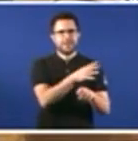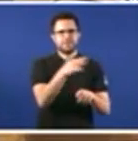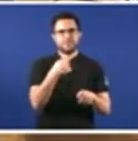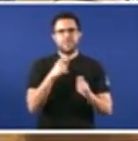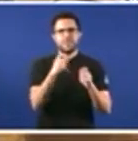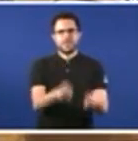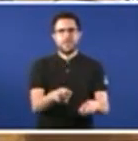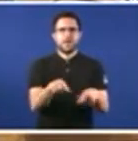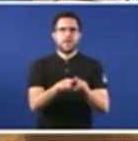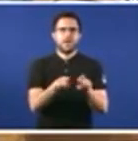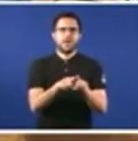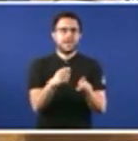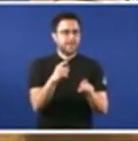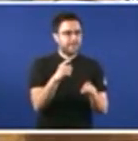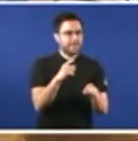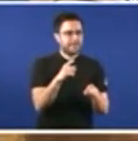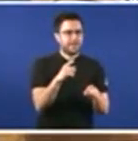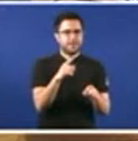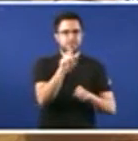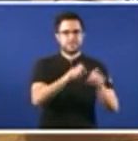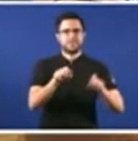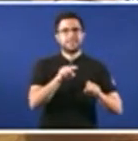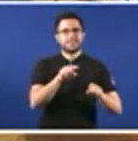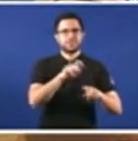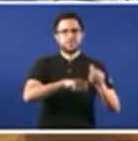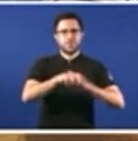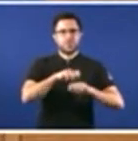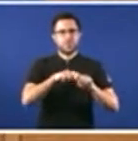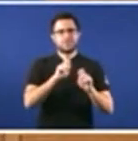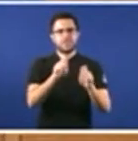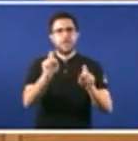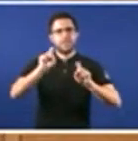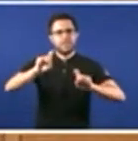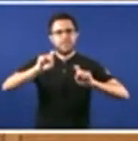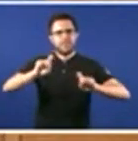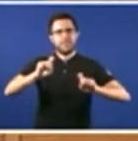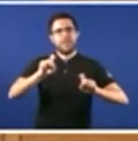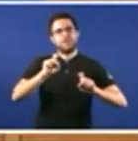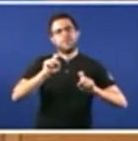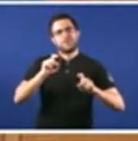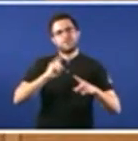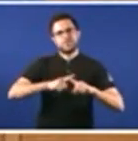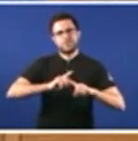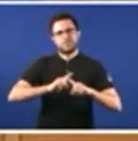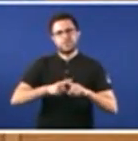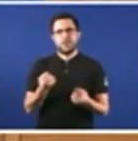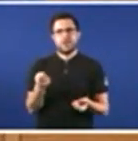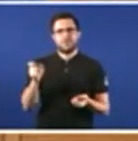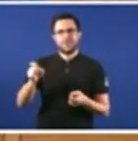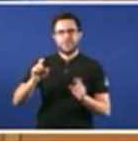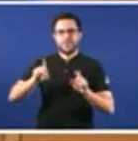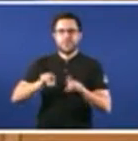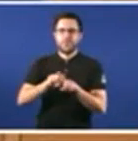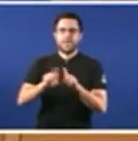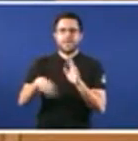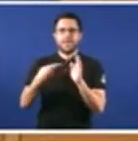afectivo sexual membros destas asociacións en sustitución de profesionais como aprobaron vostedes a lei de familia unha lei